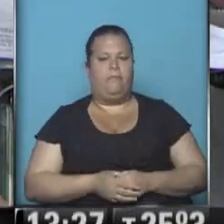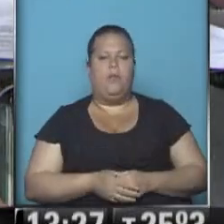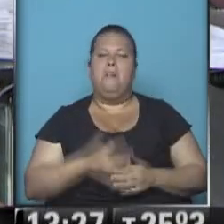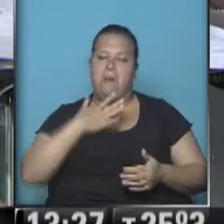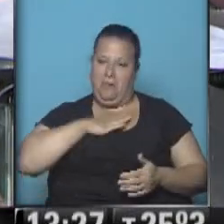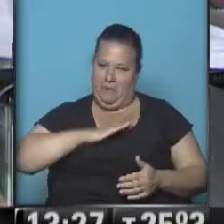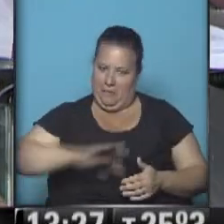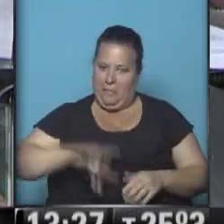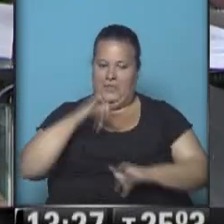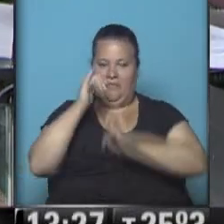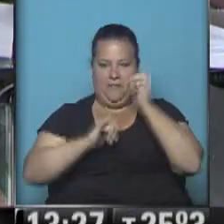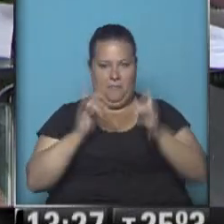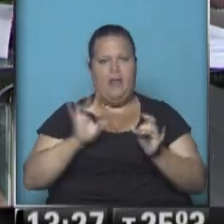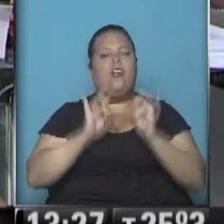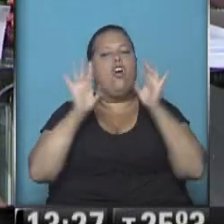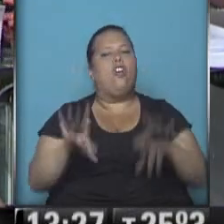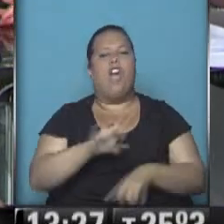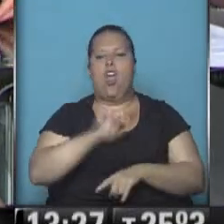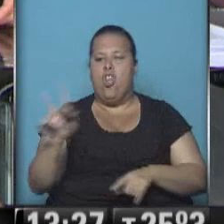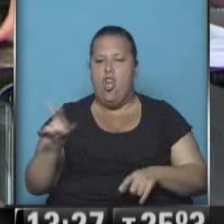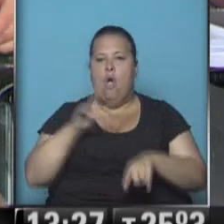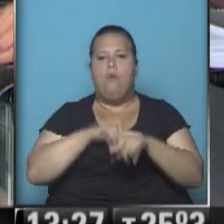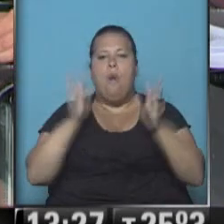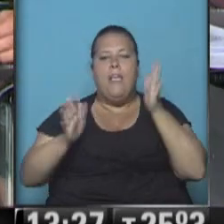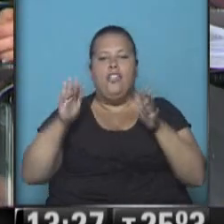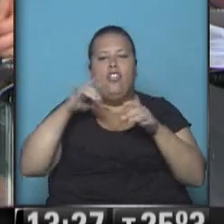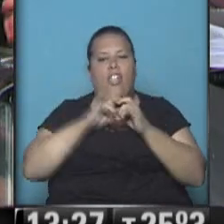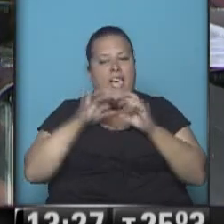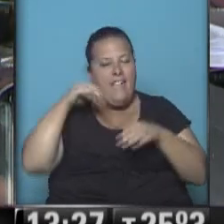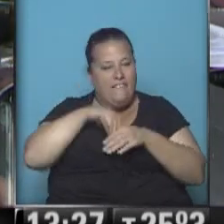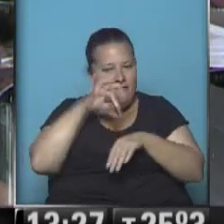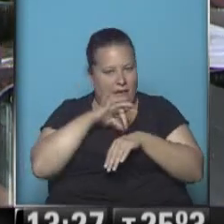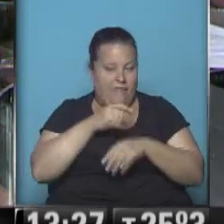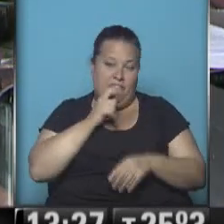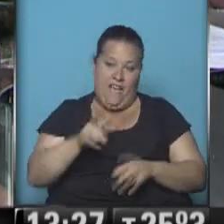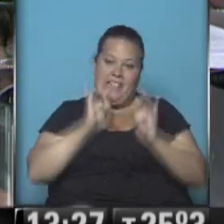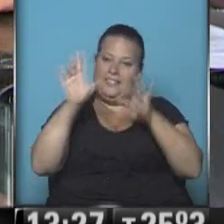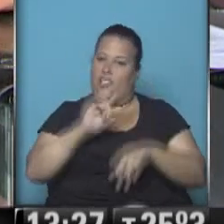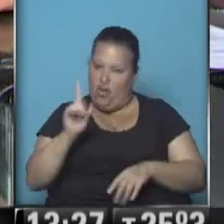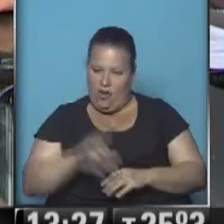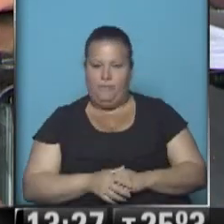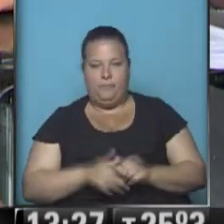tranquilizadora la información. No se contagia durante el periodo de incubación, que es lo que se suponía. fácilmente, ¿no? Claro, claro, claro.